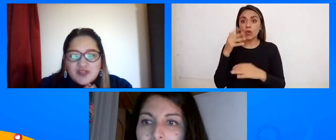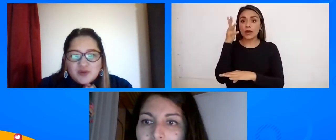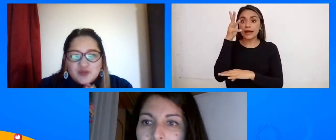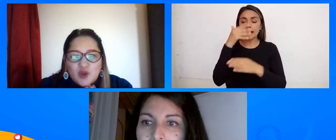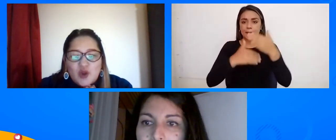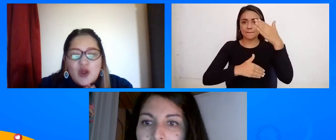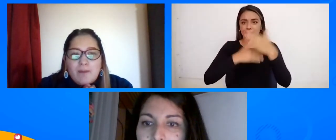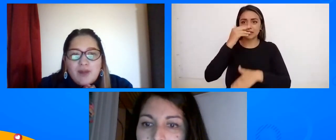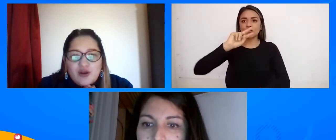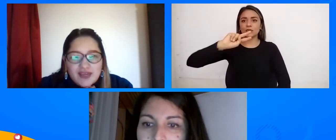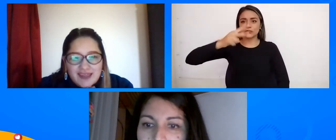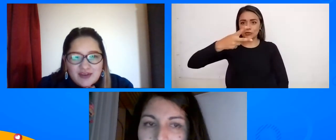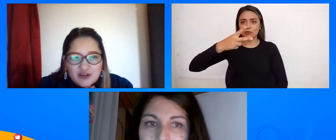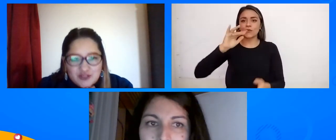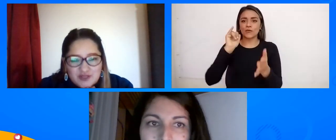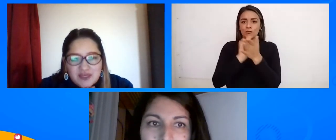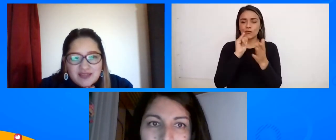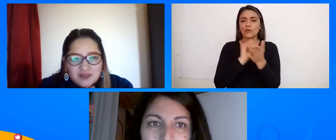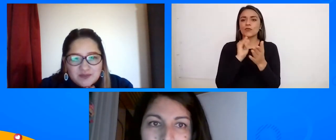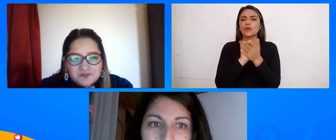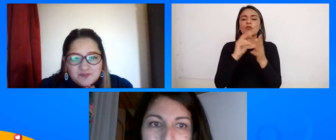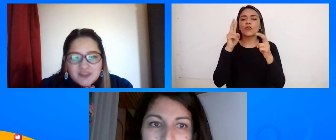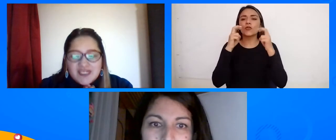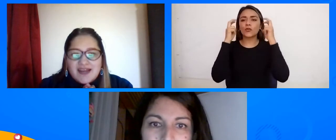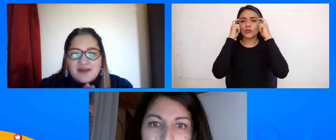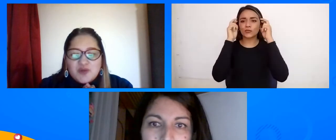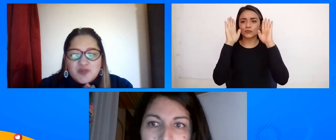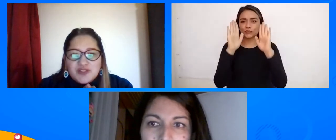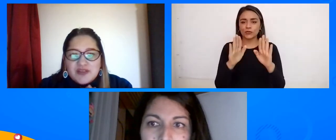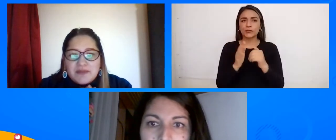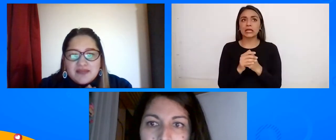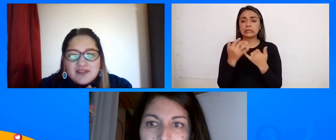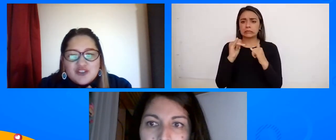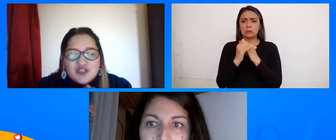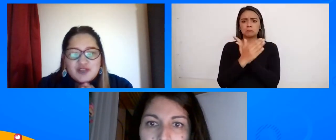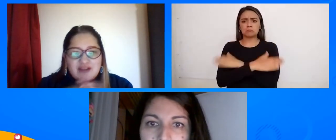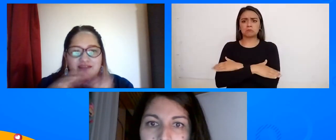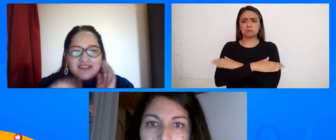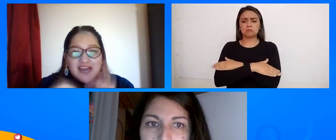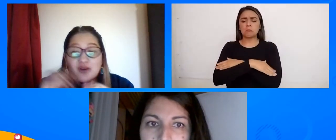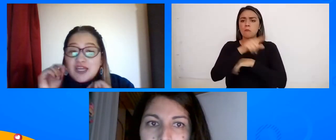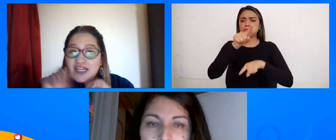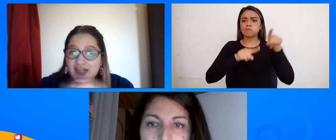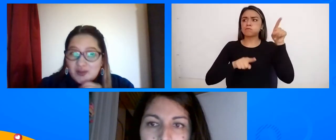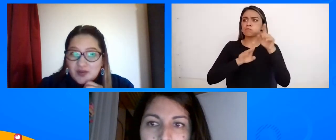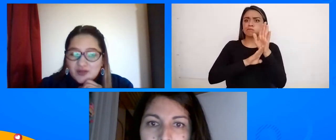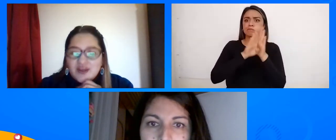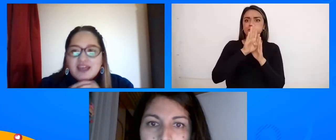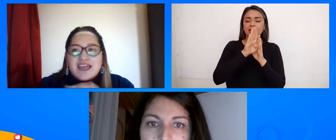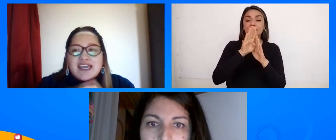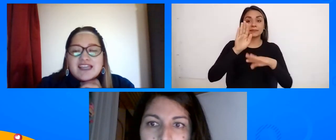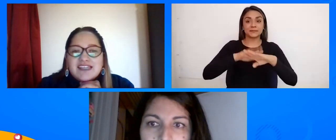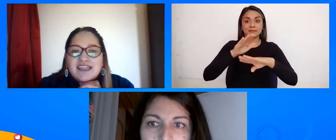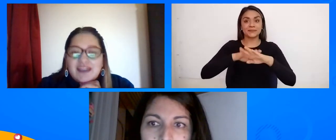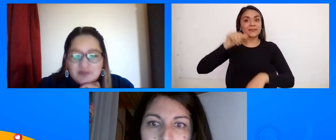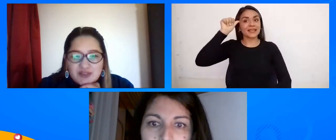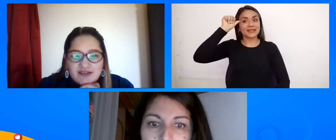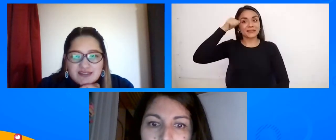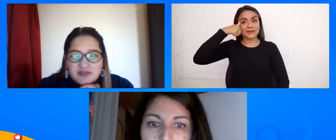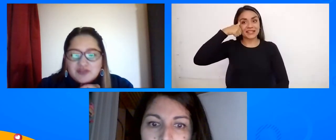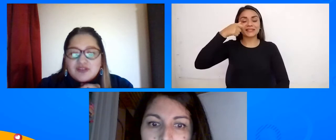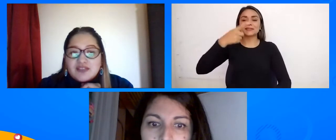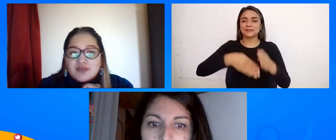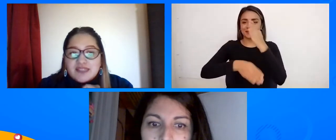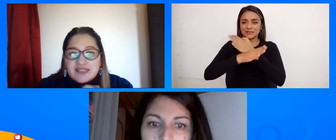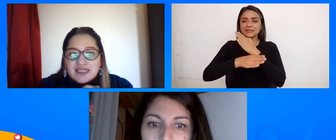nuestro segundo bloque de conocimiento Ya muy juiciosamente los chicos han avanzado Y les recuerdo que seguiremos